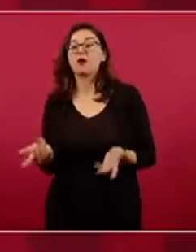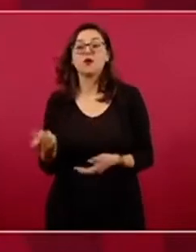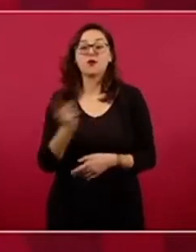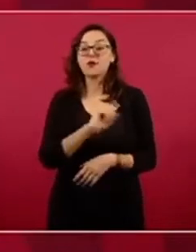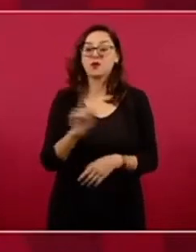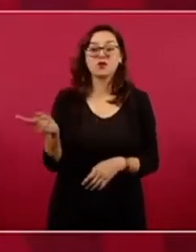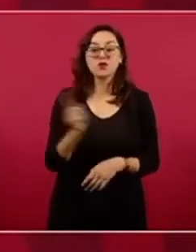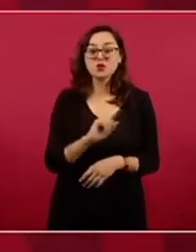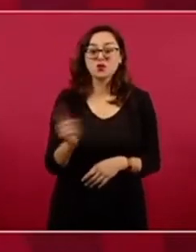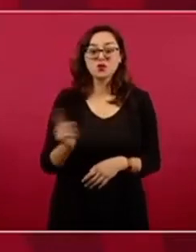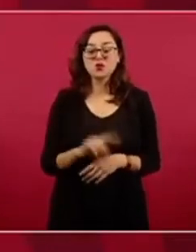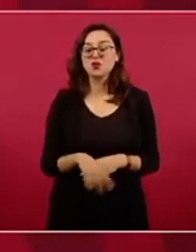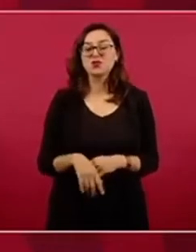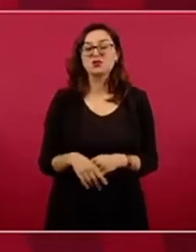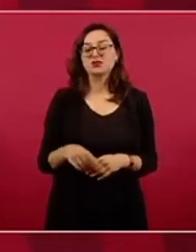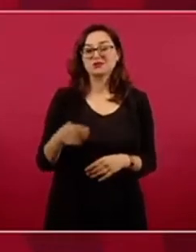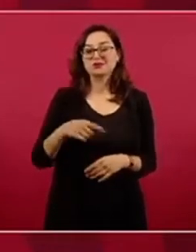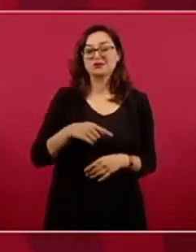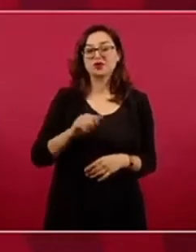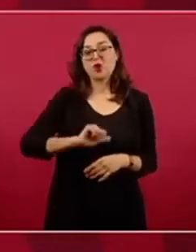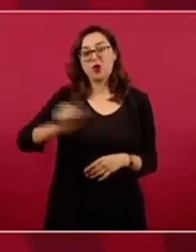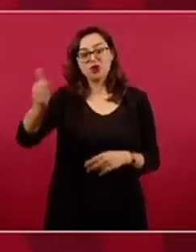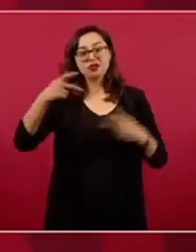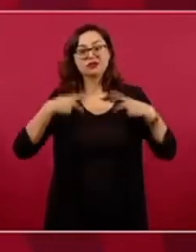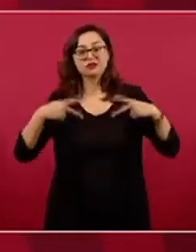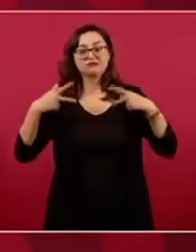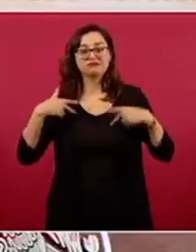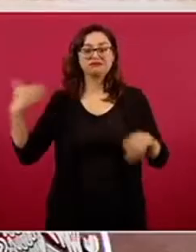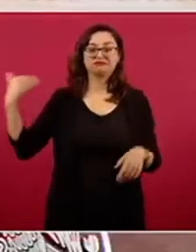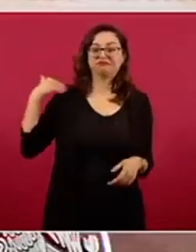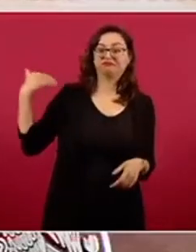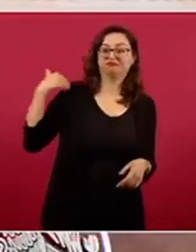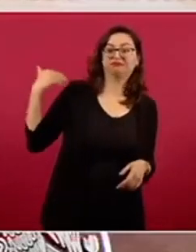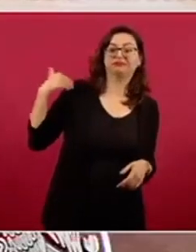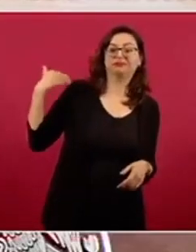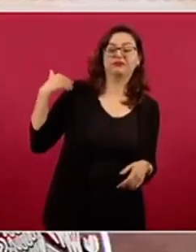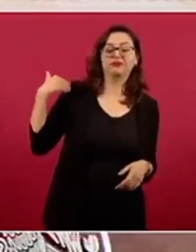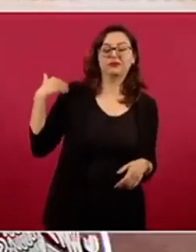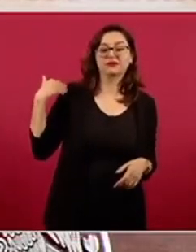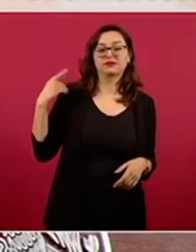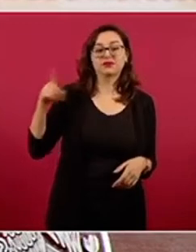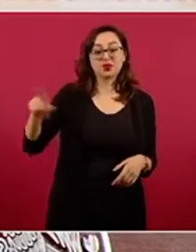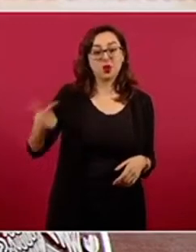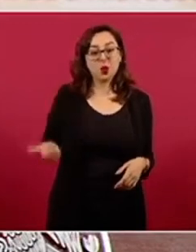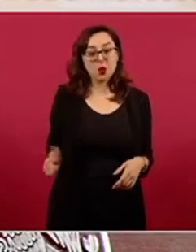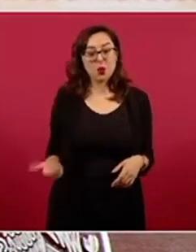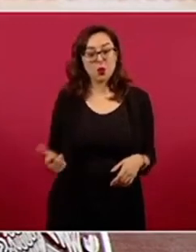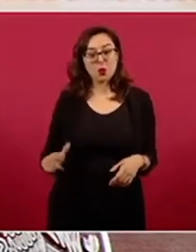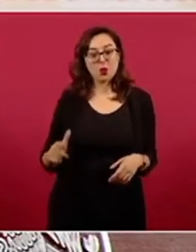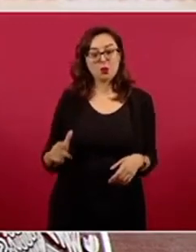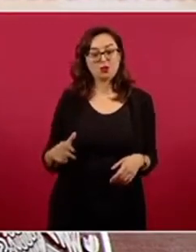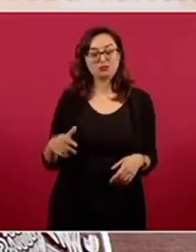como lo escucharon, de Guadalajara.